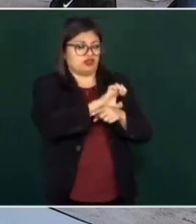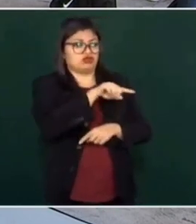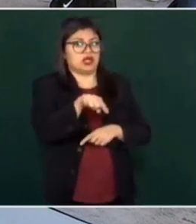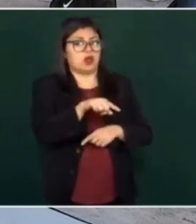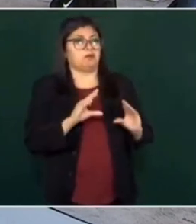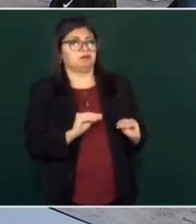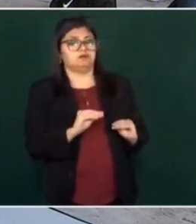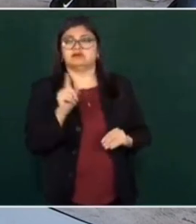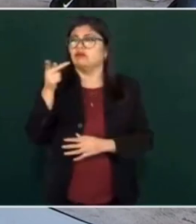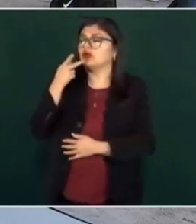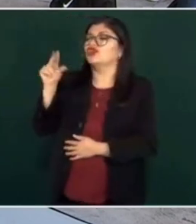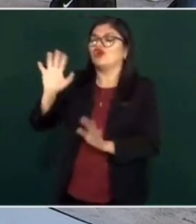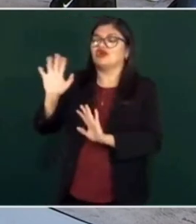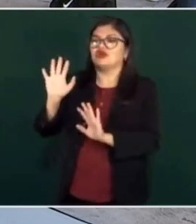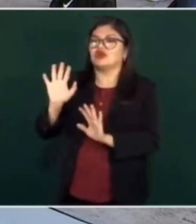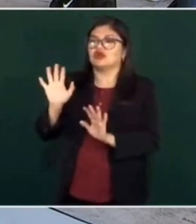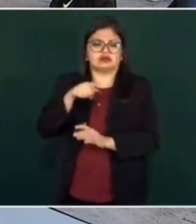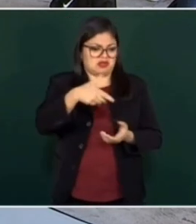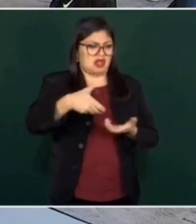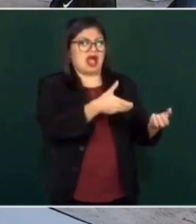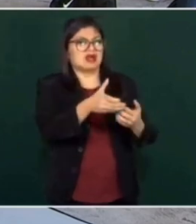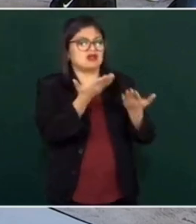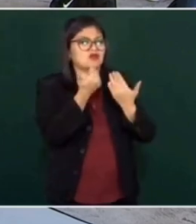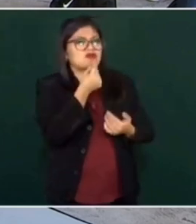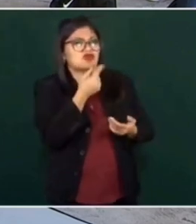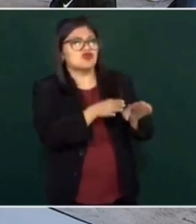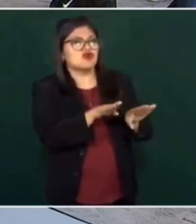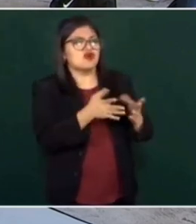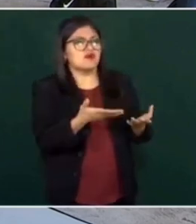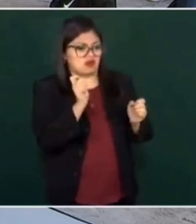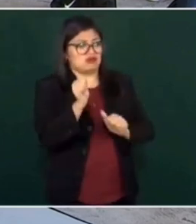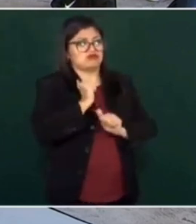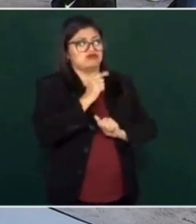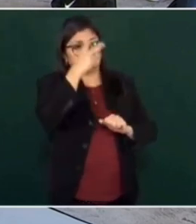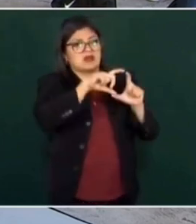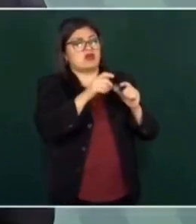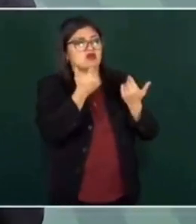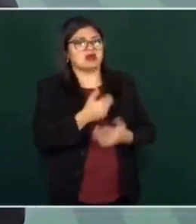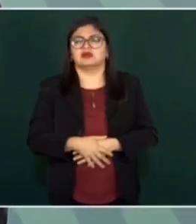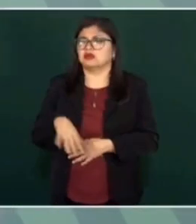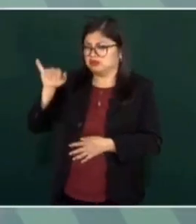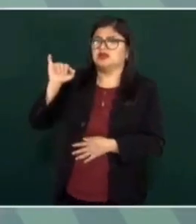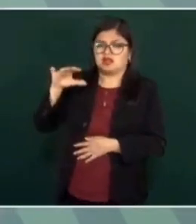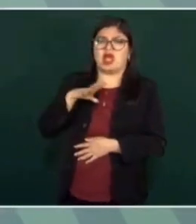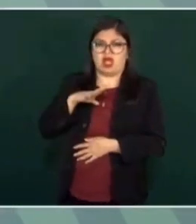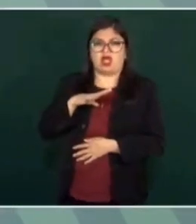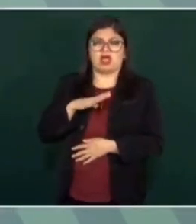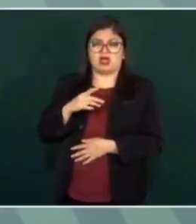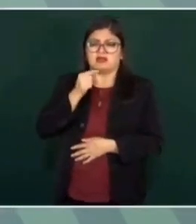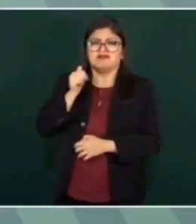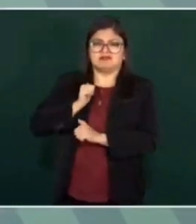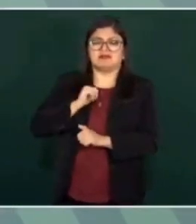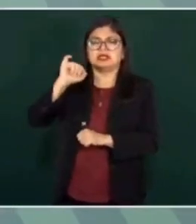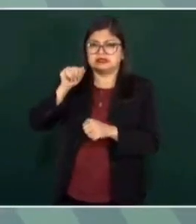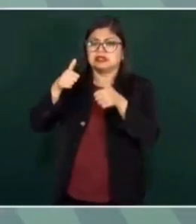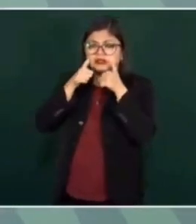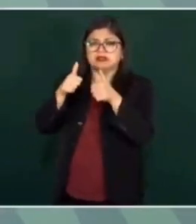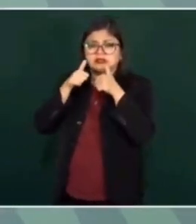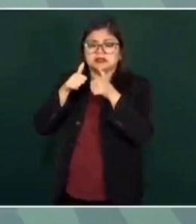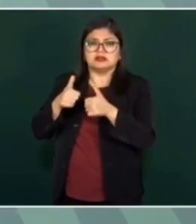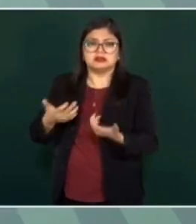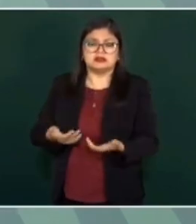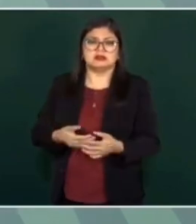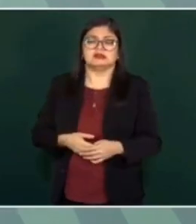omisos? Porque si usted circula, por la carretera no hay presencia de la policía, ni de la Guardia Nacional. Se ha ido atendiendo el problema.